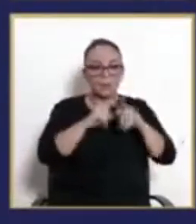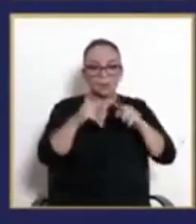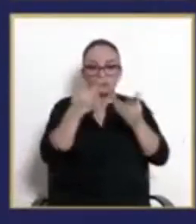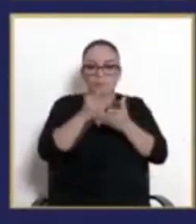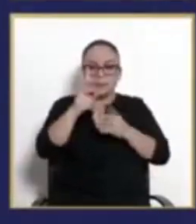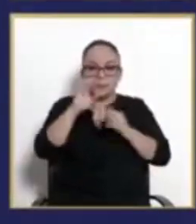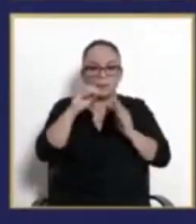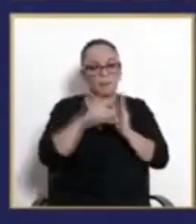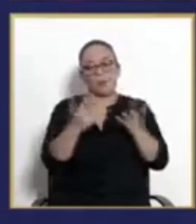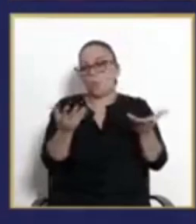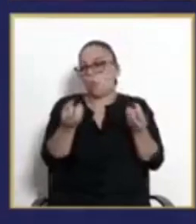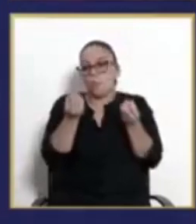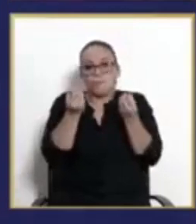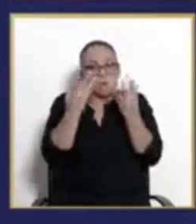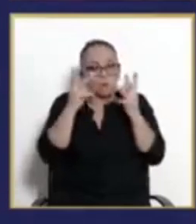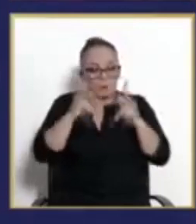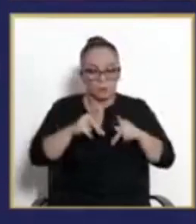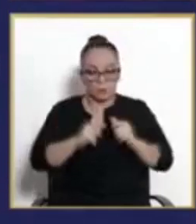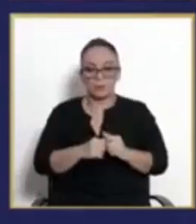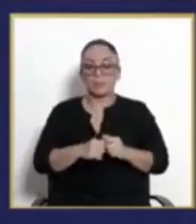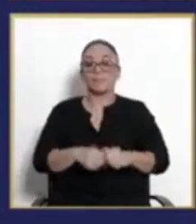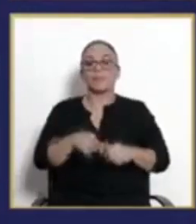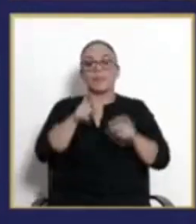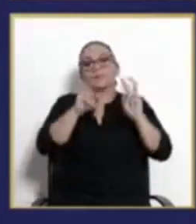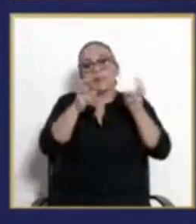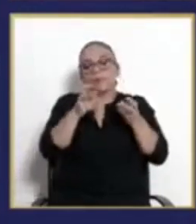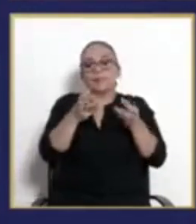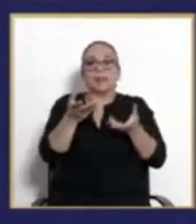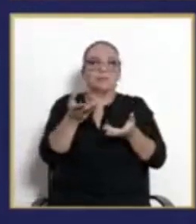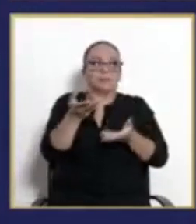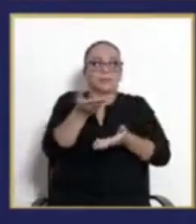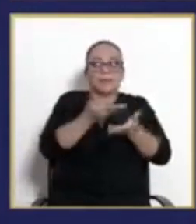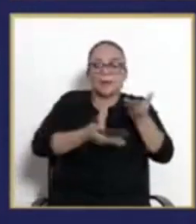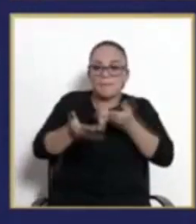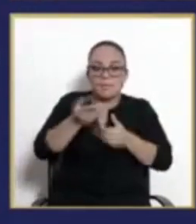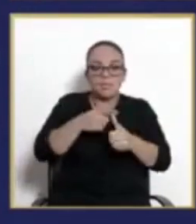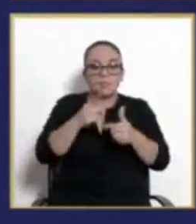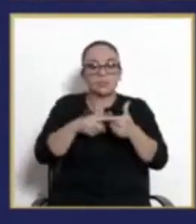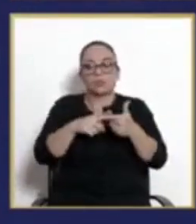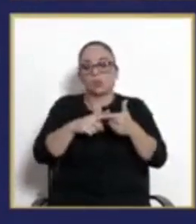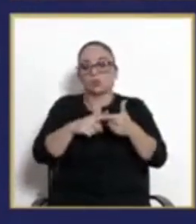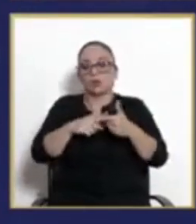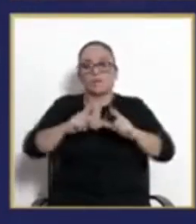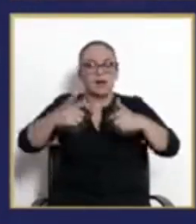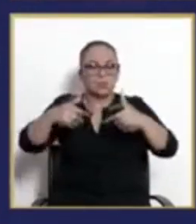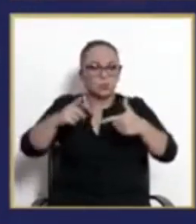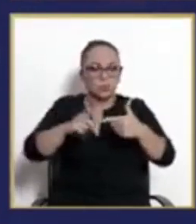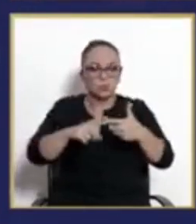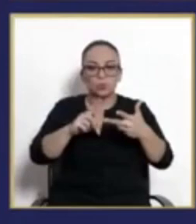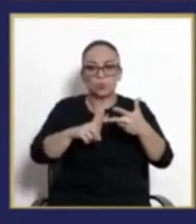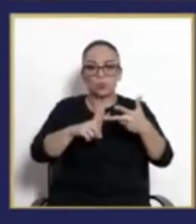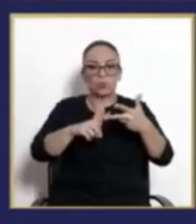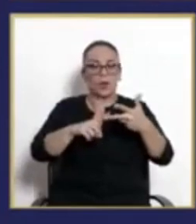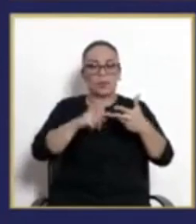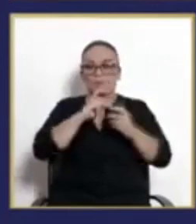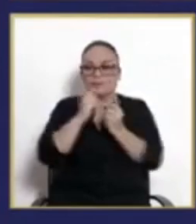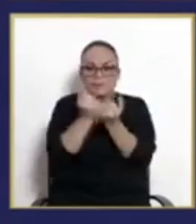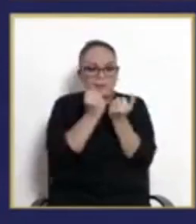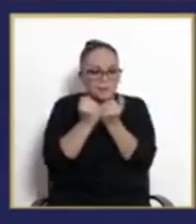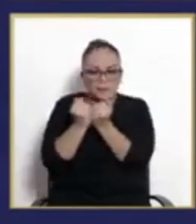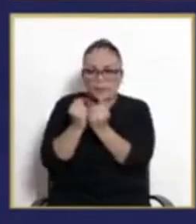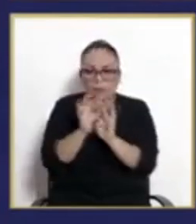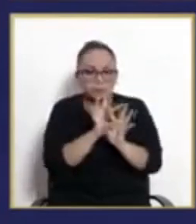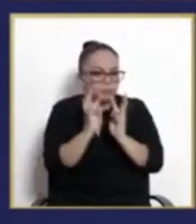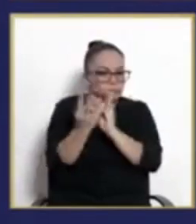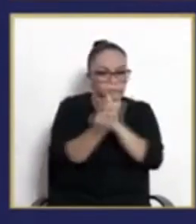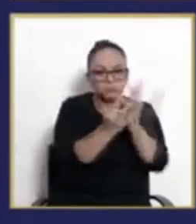todo lo que esto genera en términos de demanda de servicios, de generación de residuos, de condición de movilidad, genera una presión